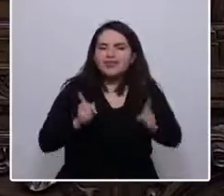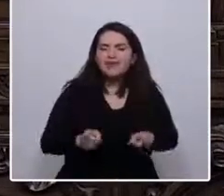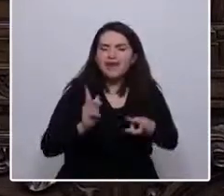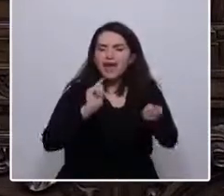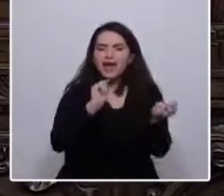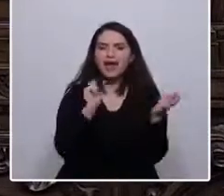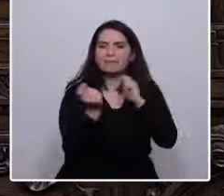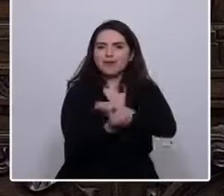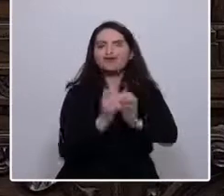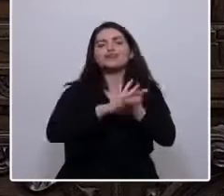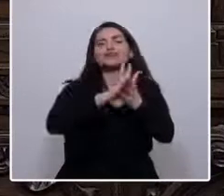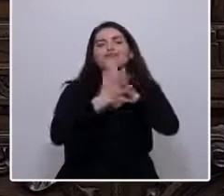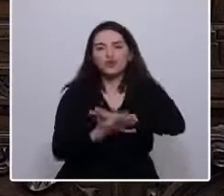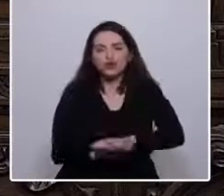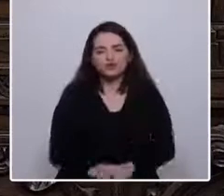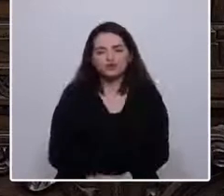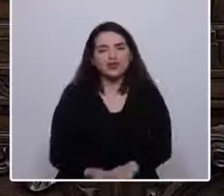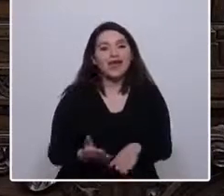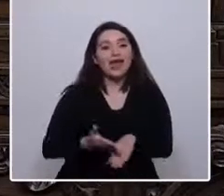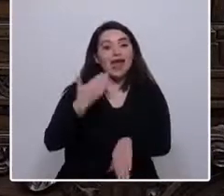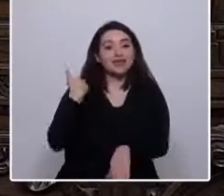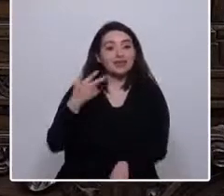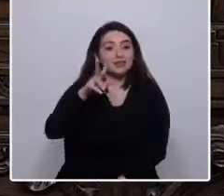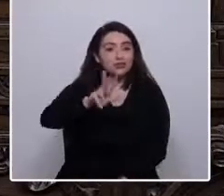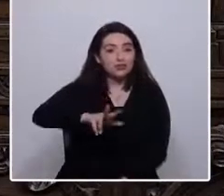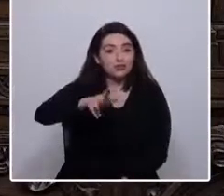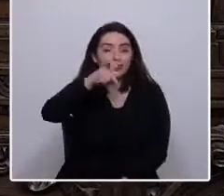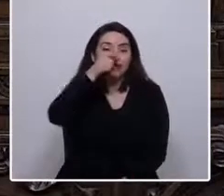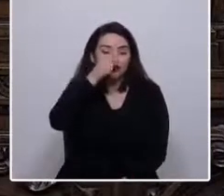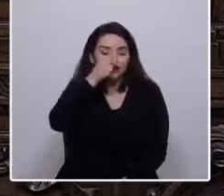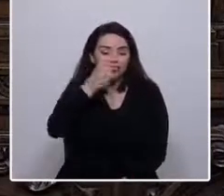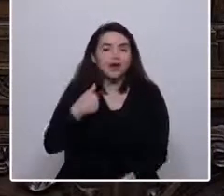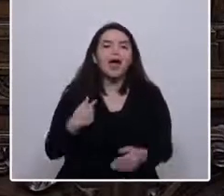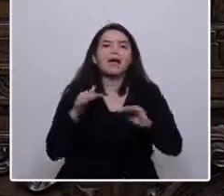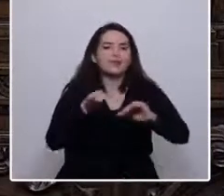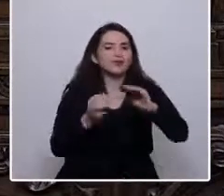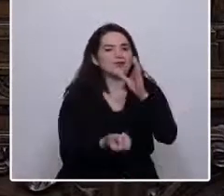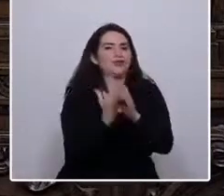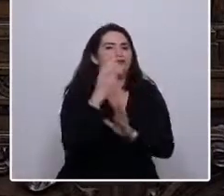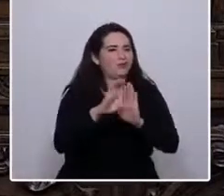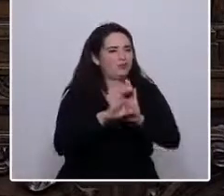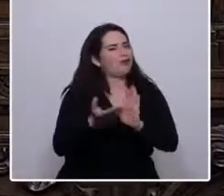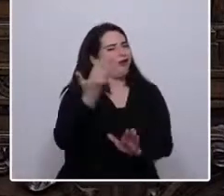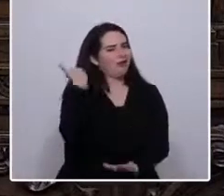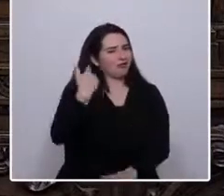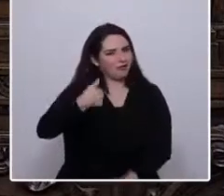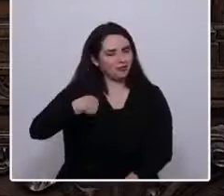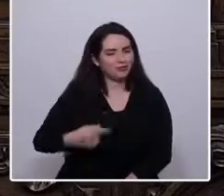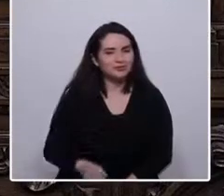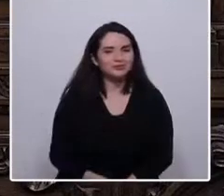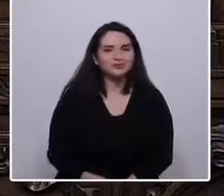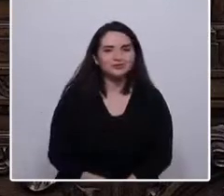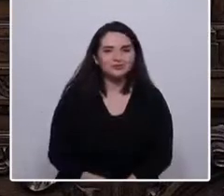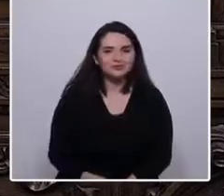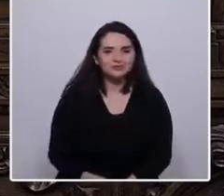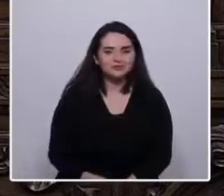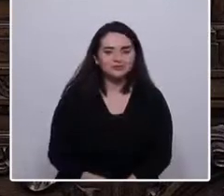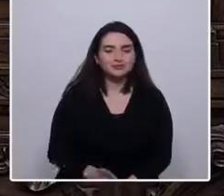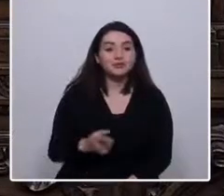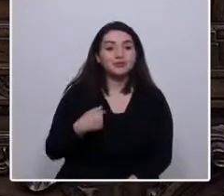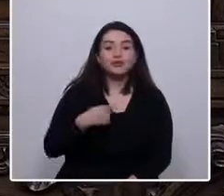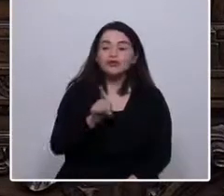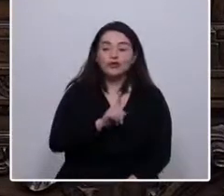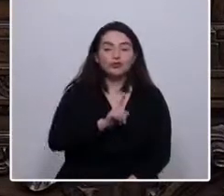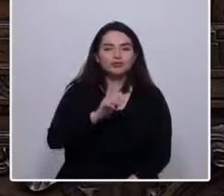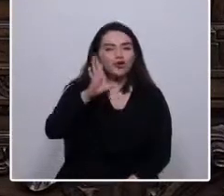todo. Desde mucho antes del 18 de octubre estuve a favor de crear una nueva constitución, pero ella no debe olvidar el